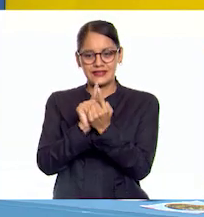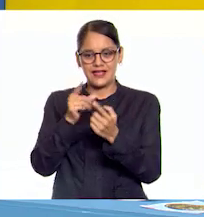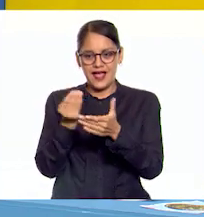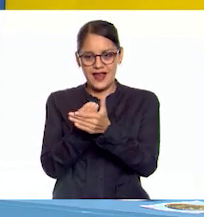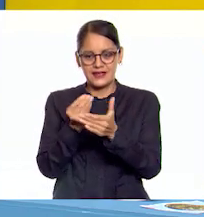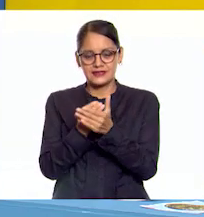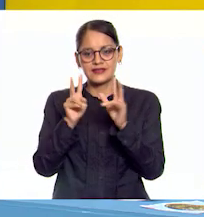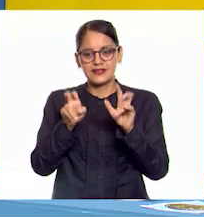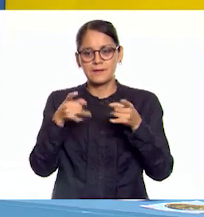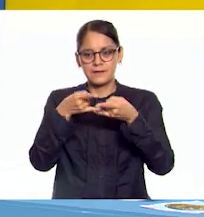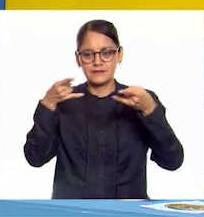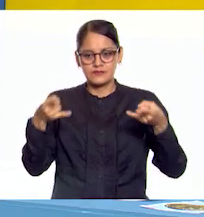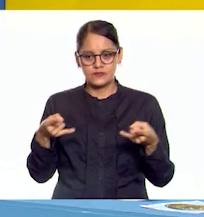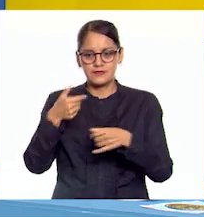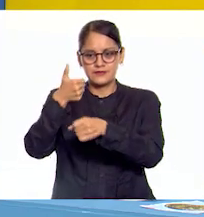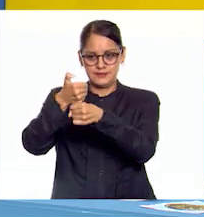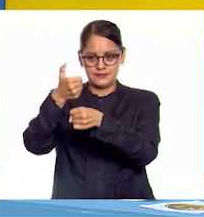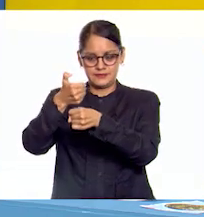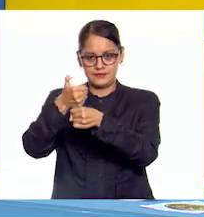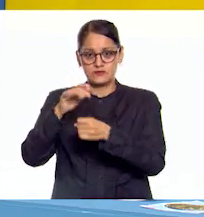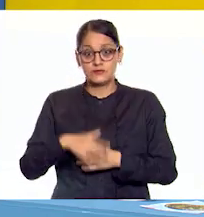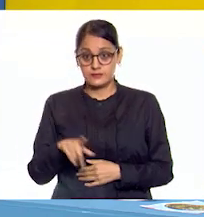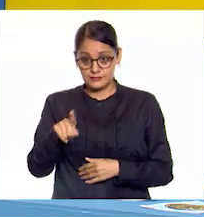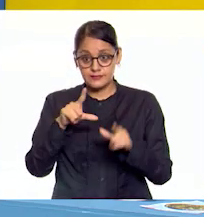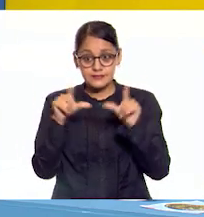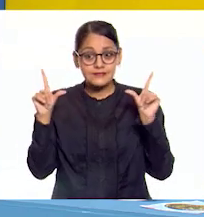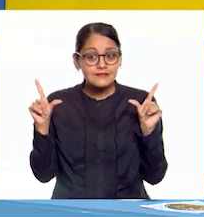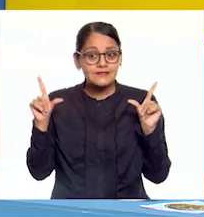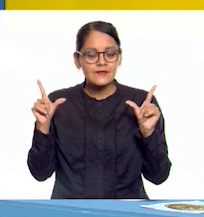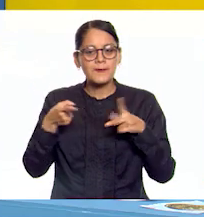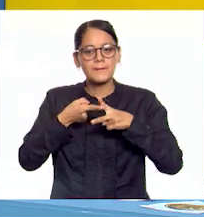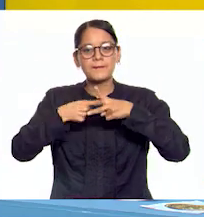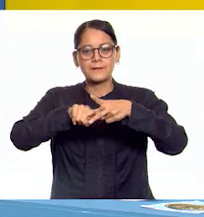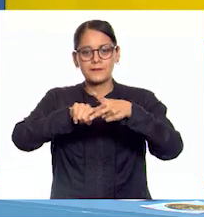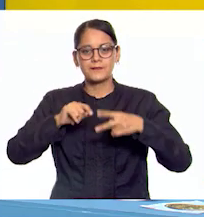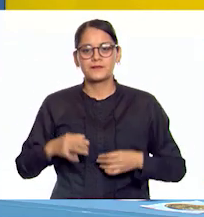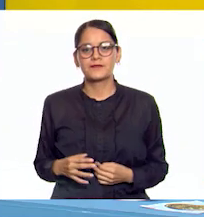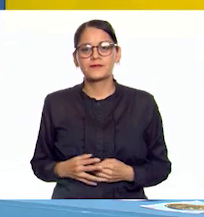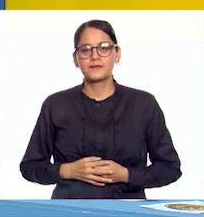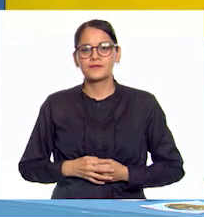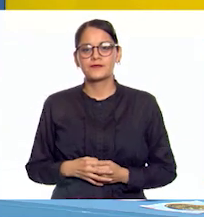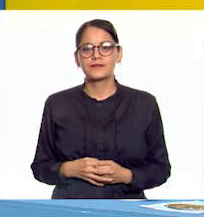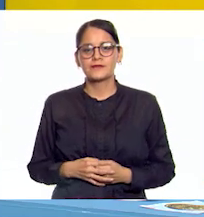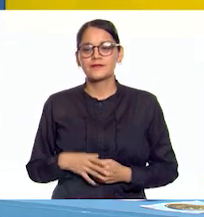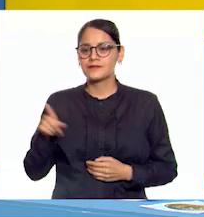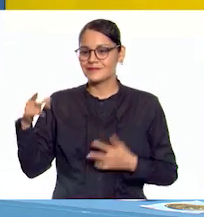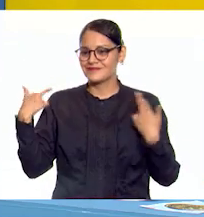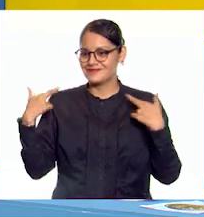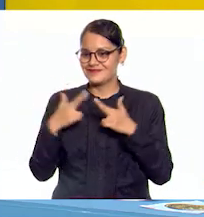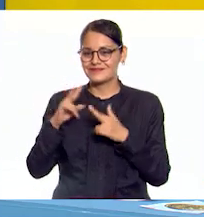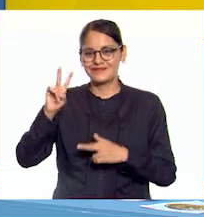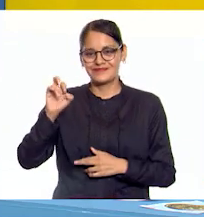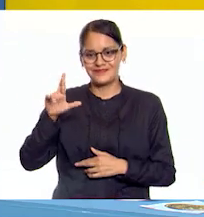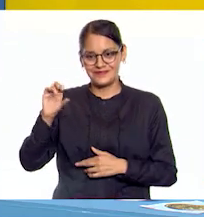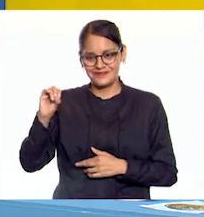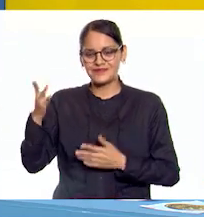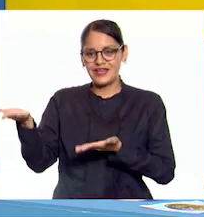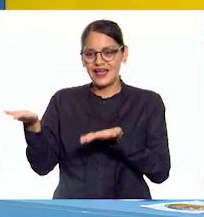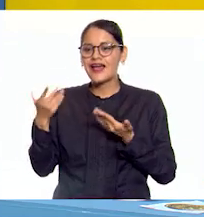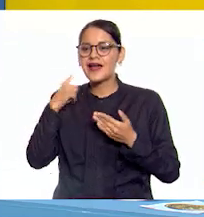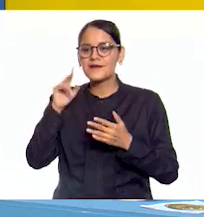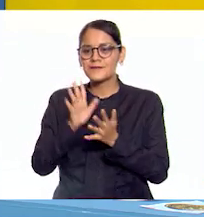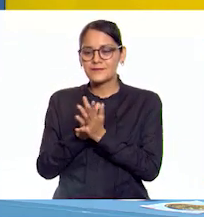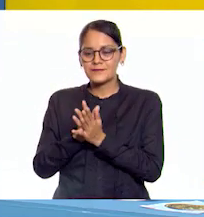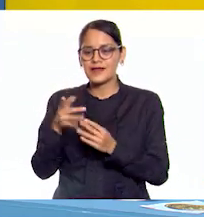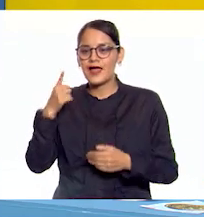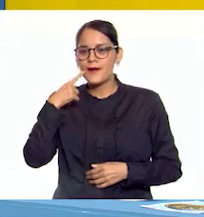clase de Historia de sexto grado. ¿Ya están listos? ¡Comenzamos! Maestra Vero, ahora sí que